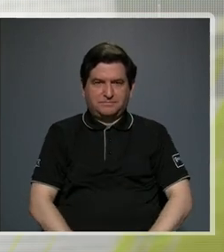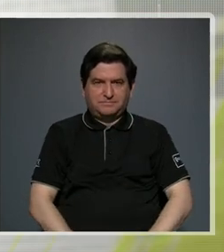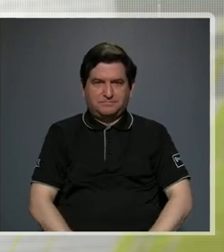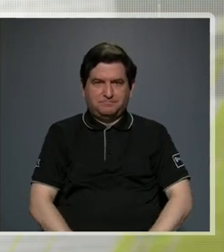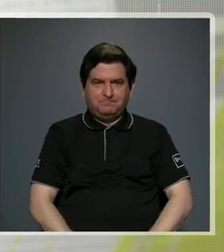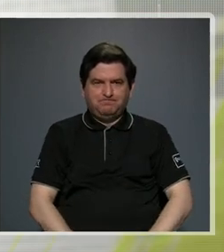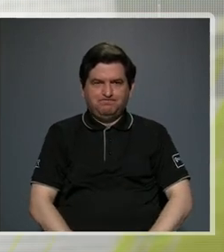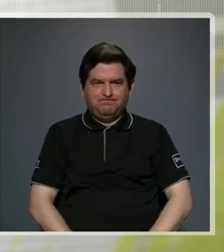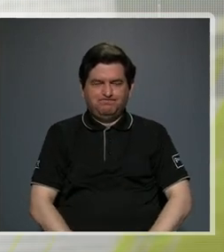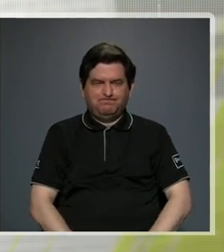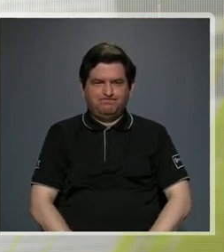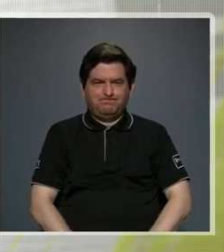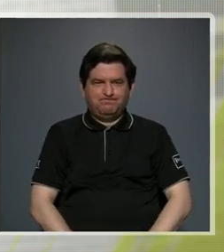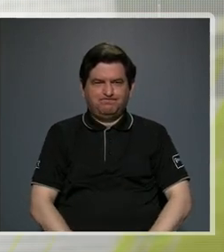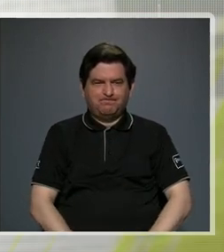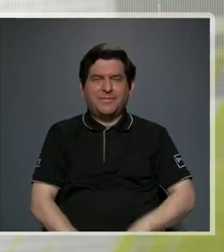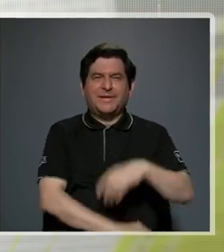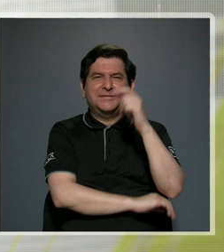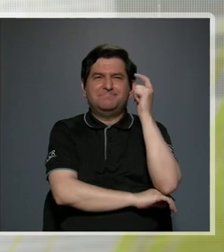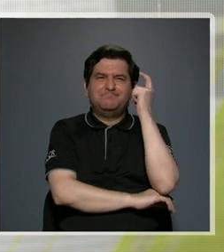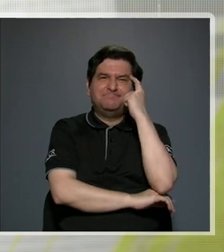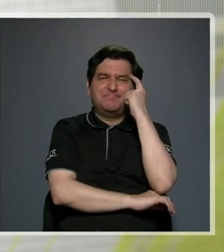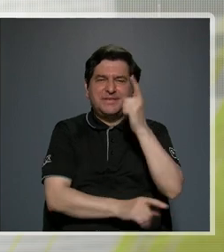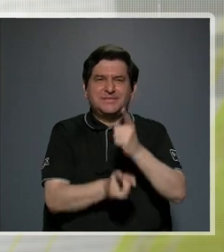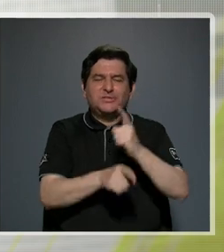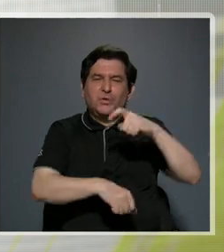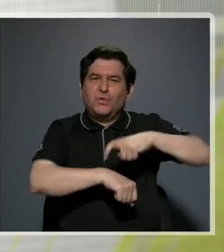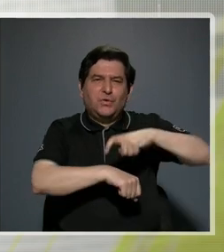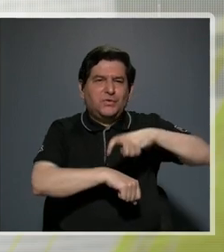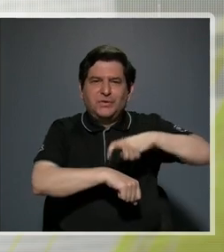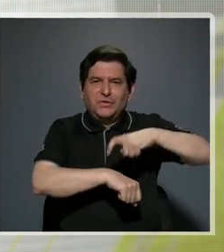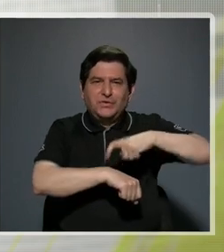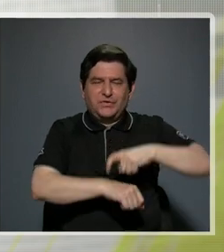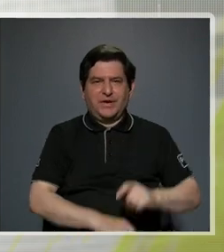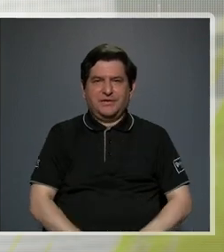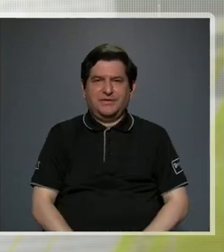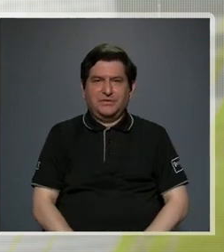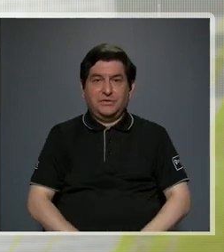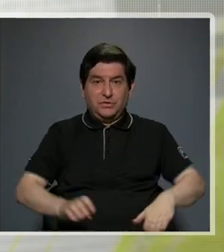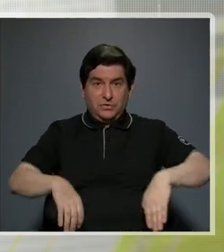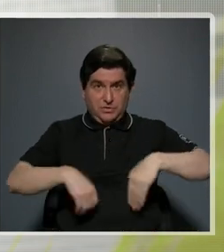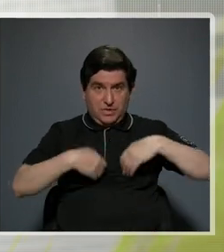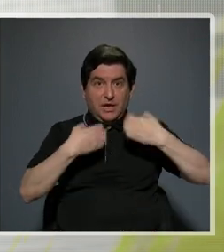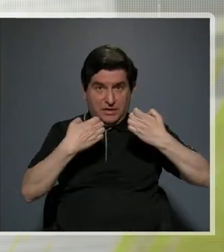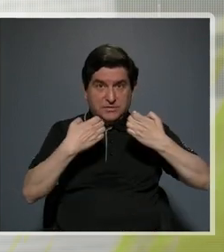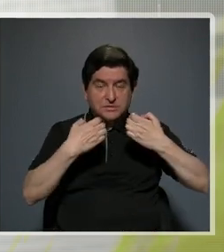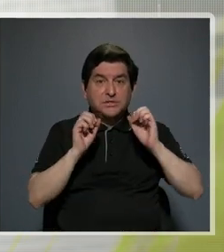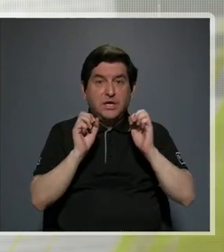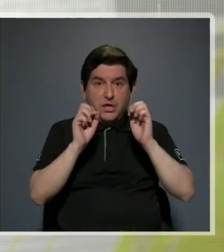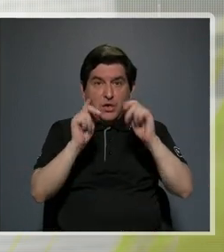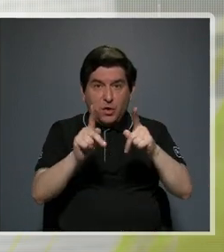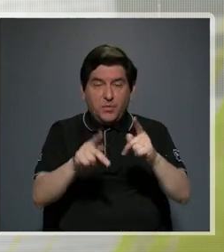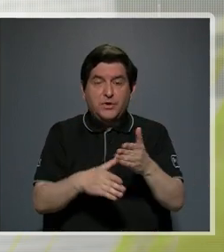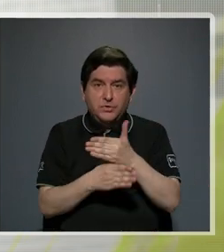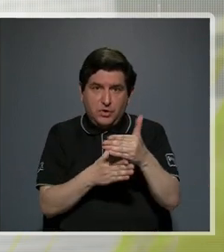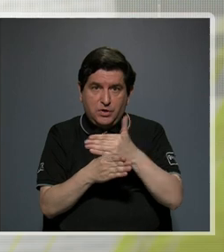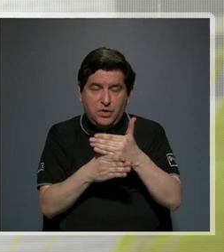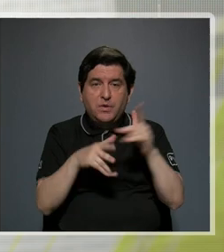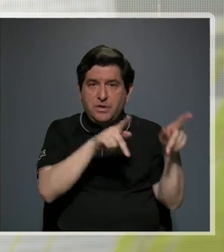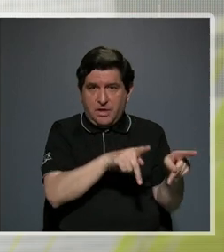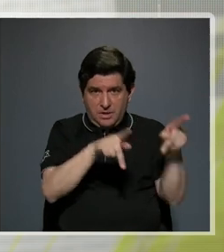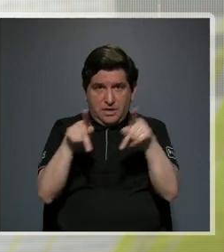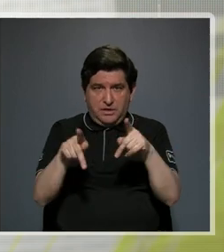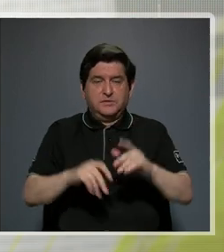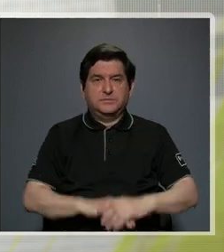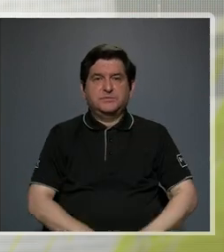se vio como propicio al momento para que hubiese también la posibilidad de compartirle al público